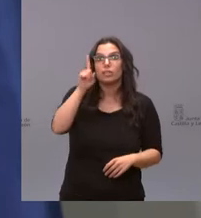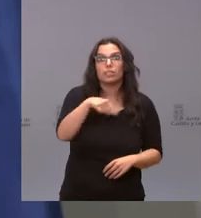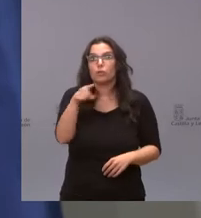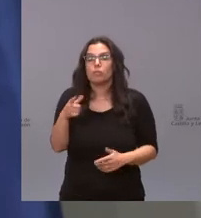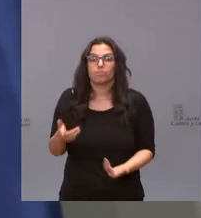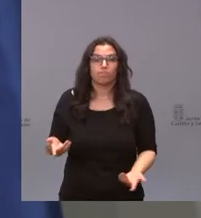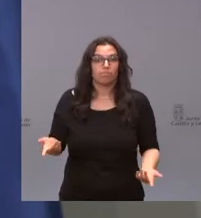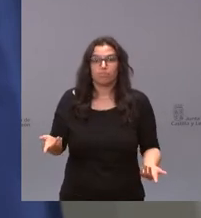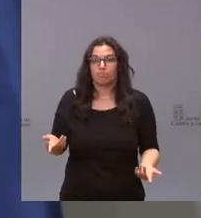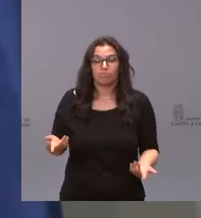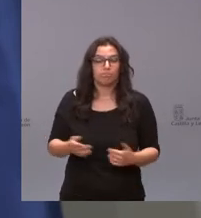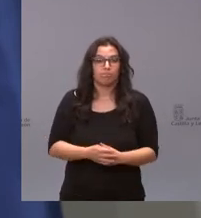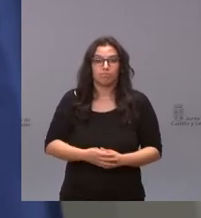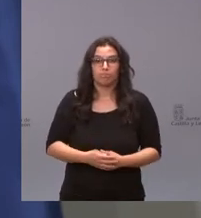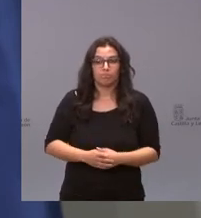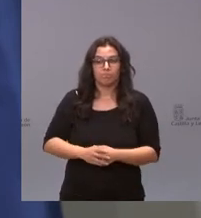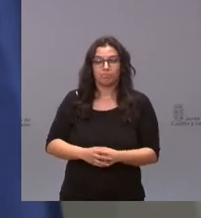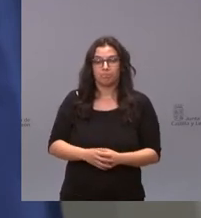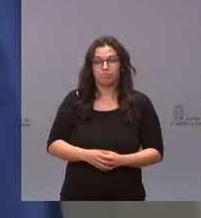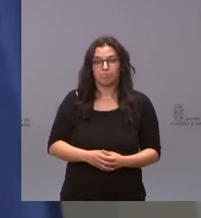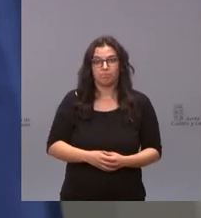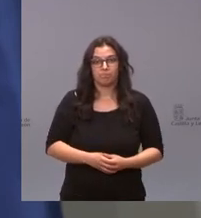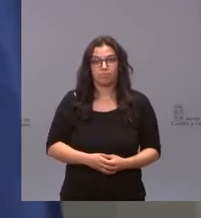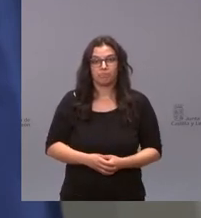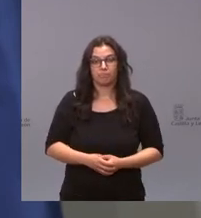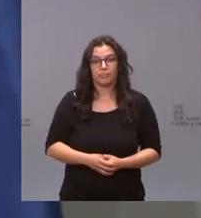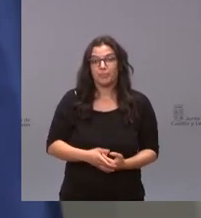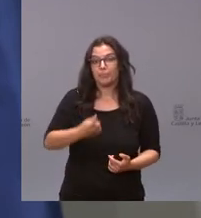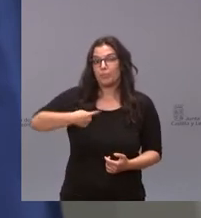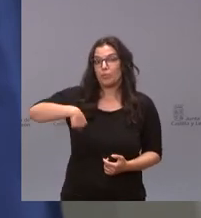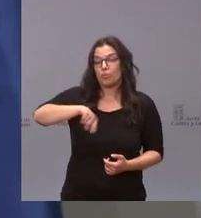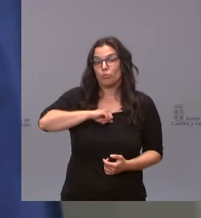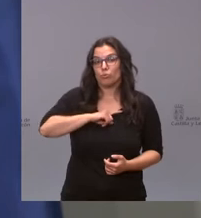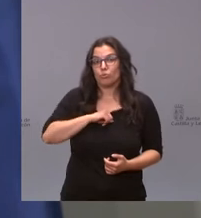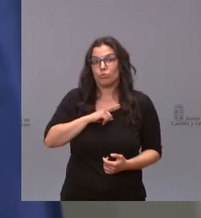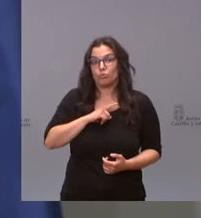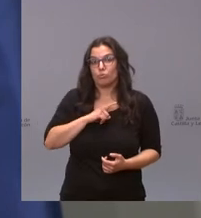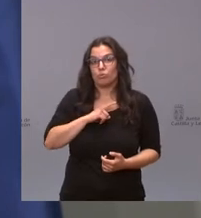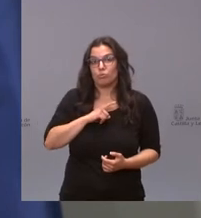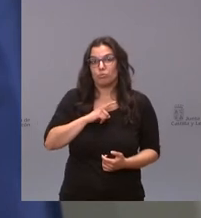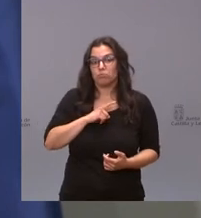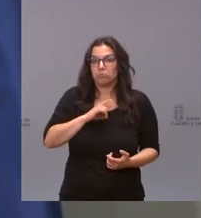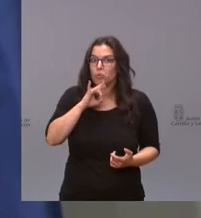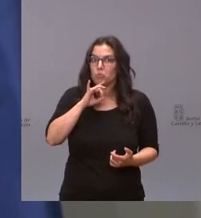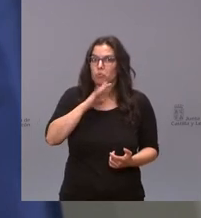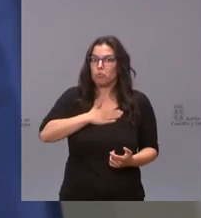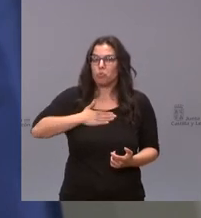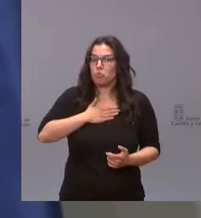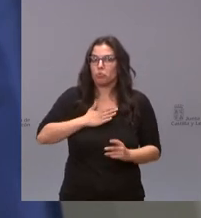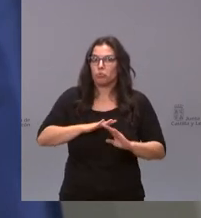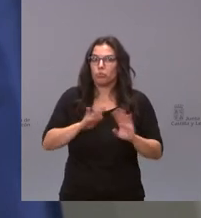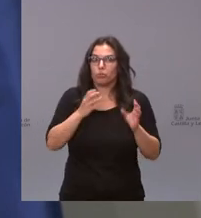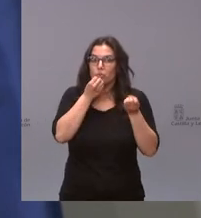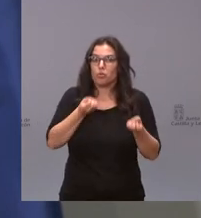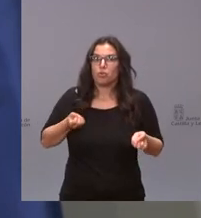al diálogo social nosotros estamos muy satisfechos con la